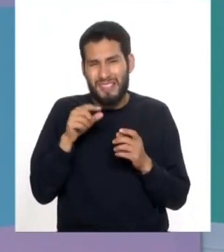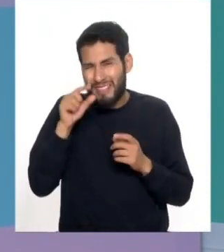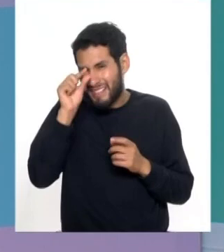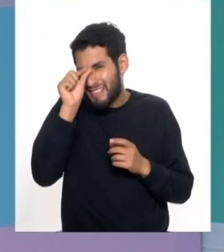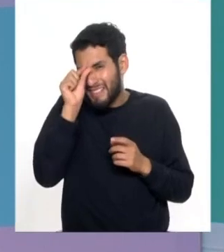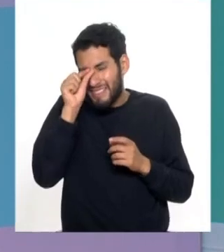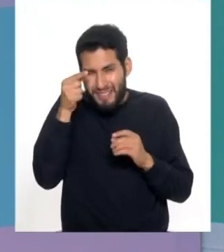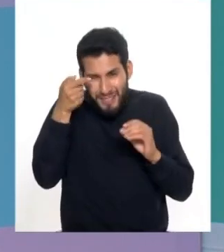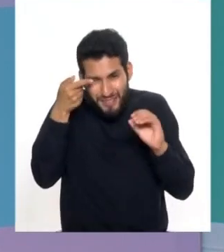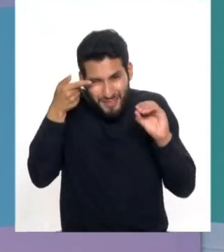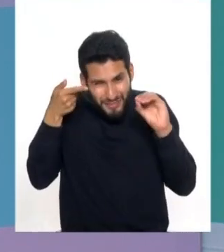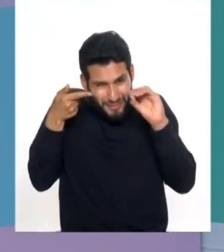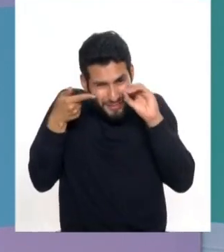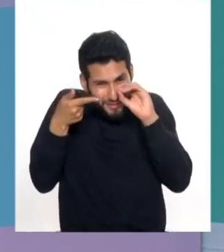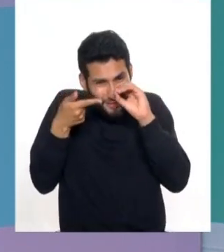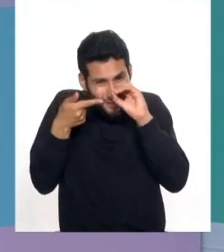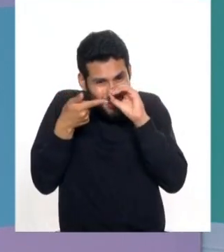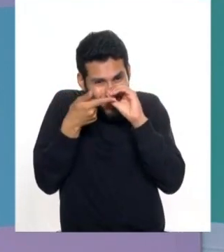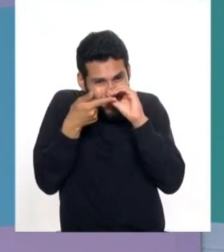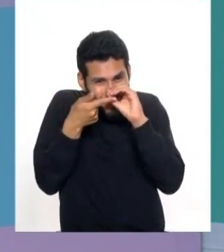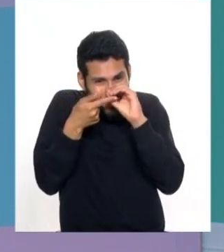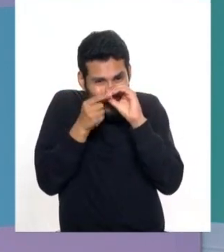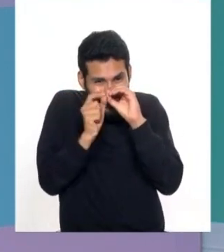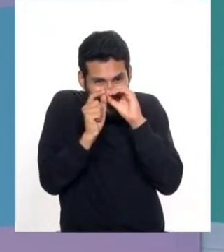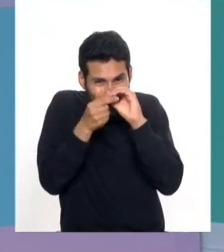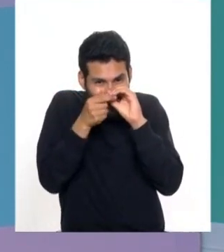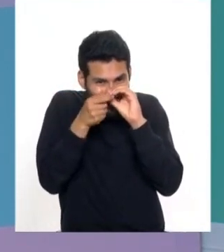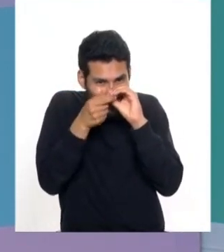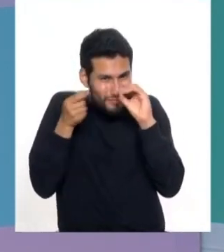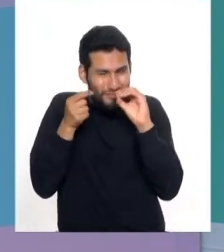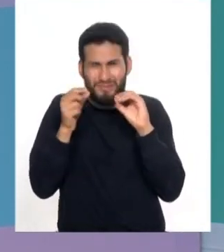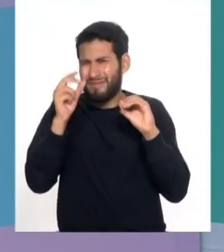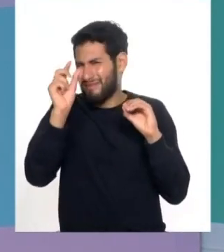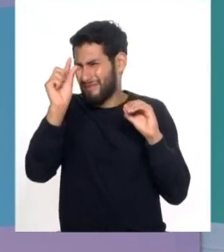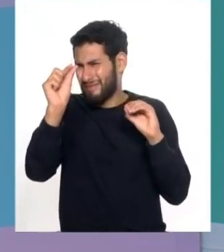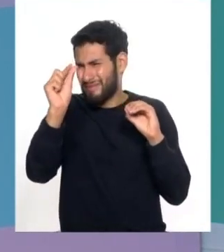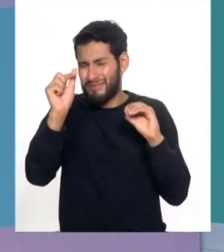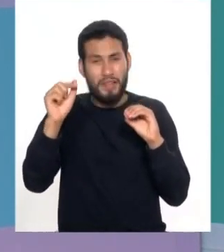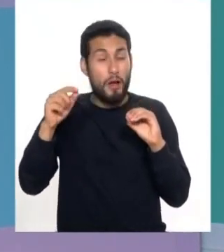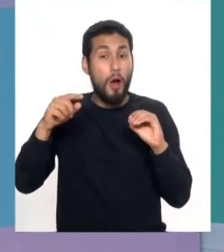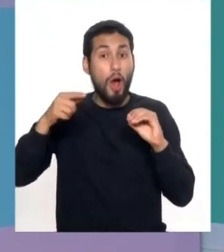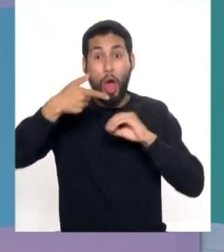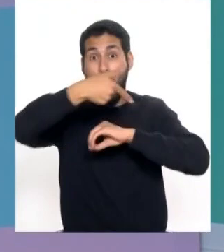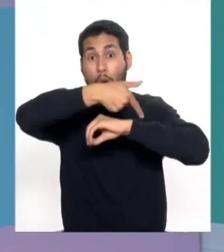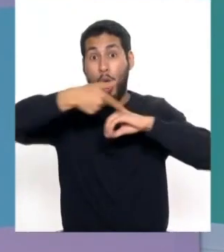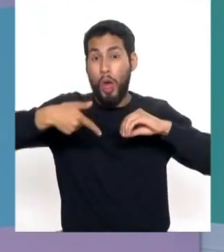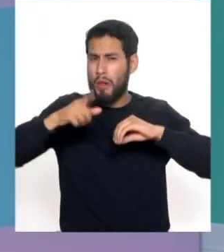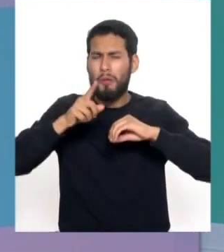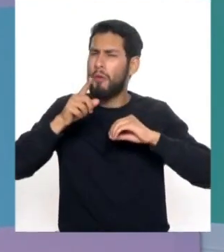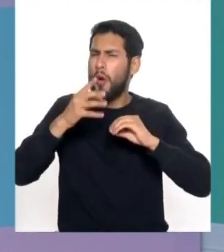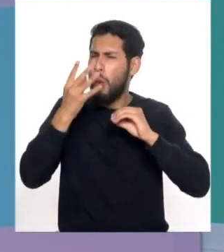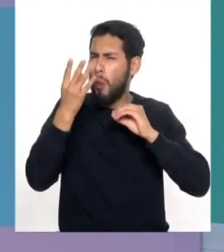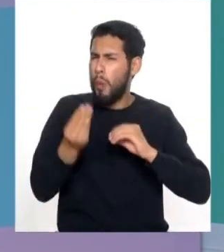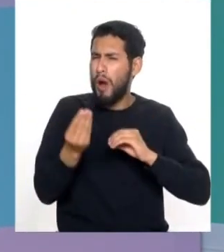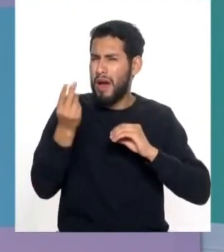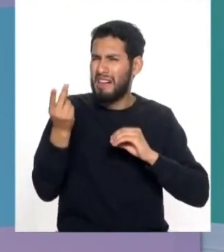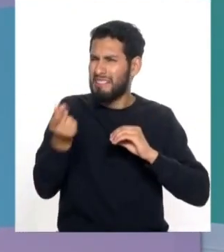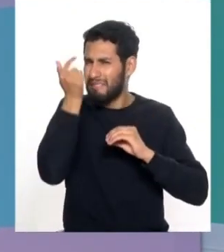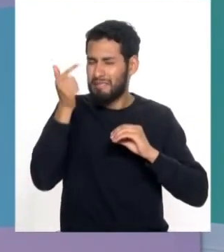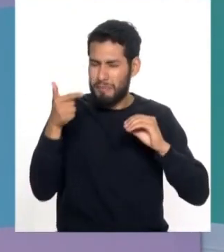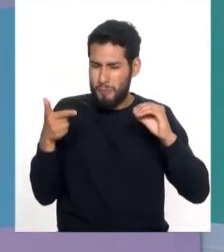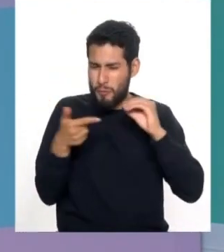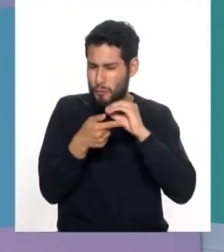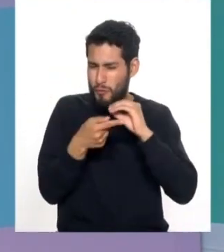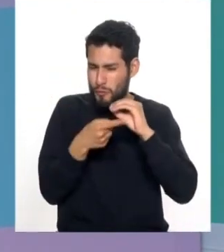invasiva prácticamente sin cortes en el ojo se hacen incisiones muy pequeñas que hacen que la cirugía sea rápida el